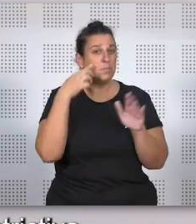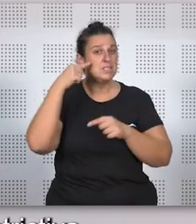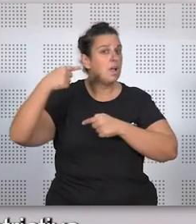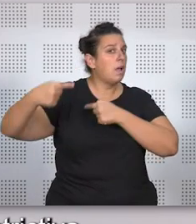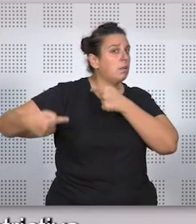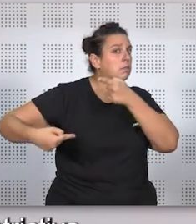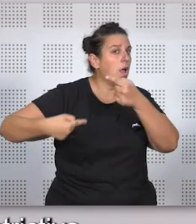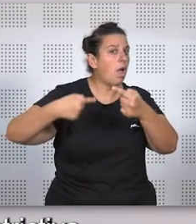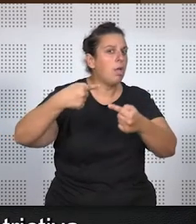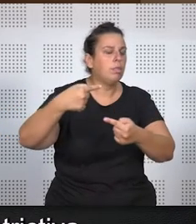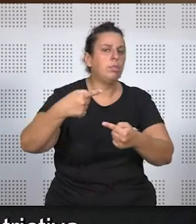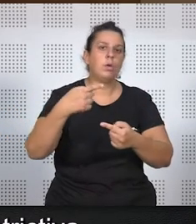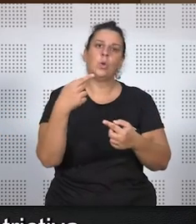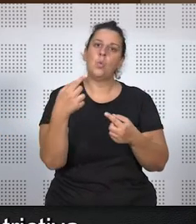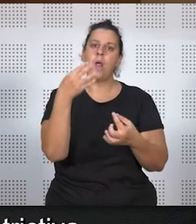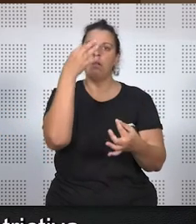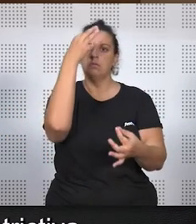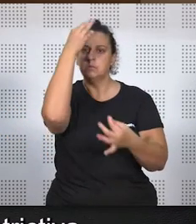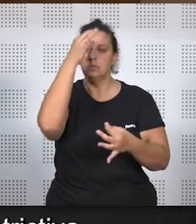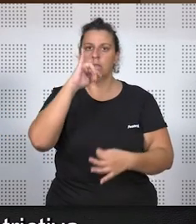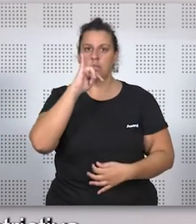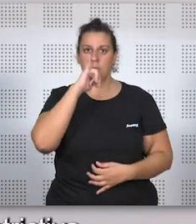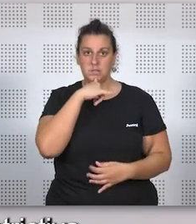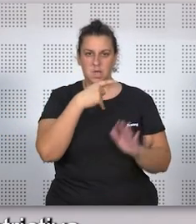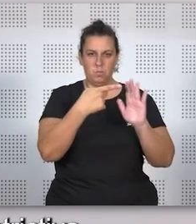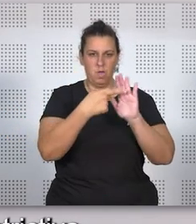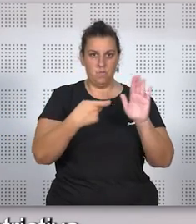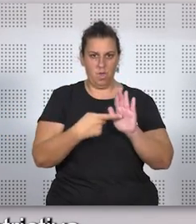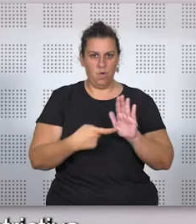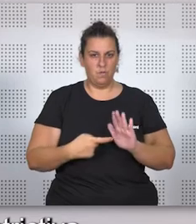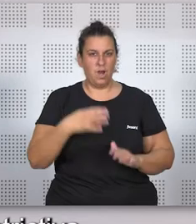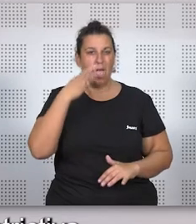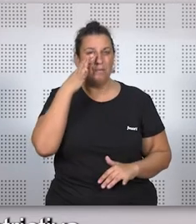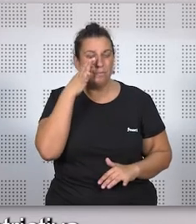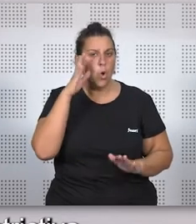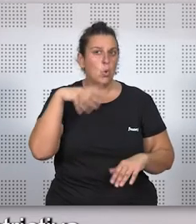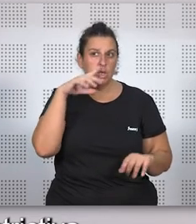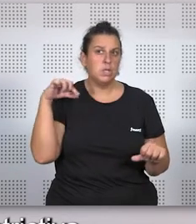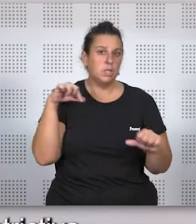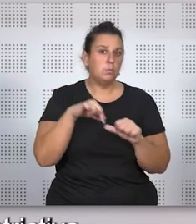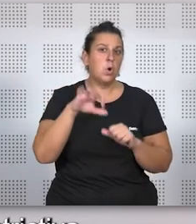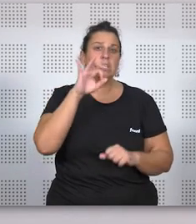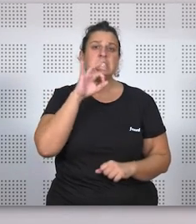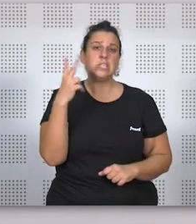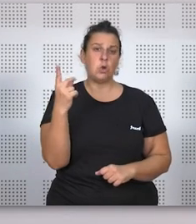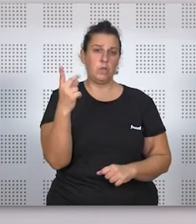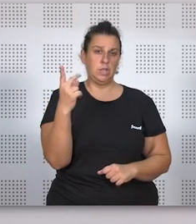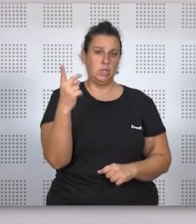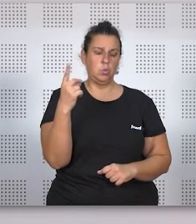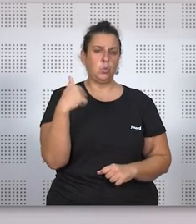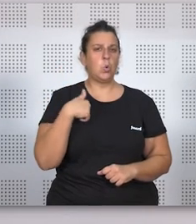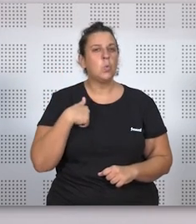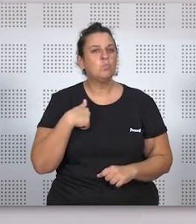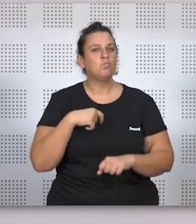se han interpretado de forma restrictiva. Sin embargo, en los últimos tiempos, ya ha entrado el siglo XXI, ha habido una